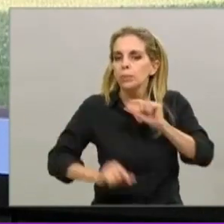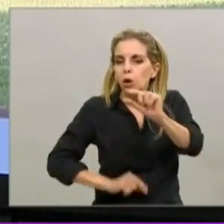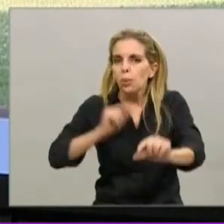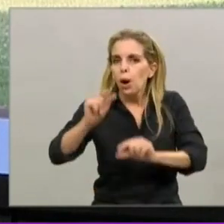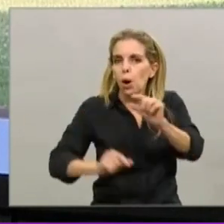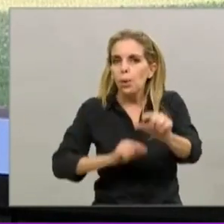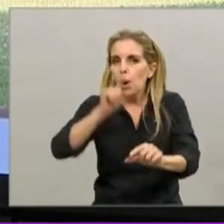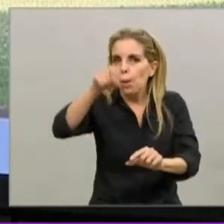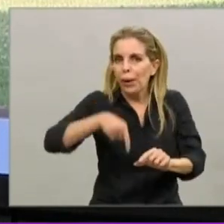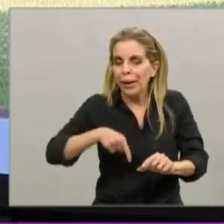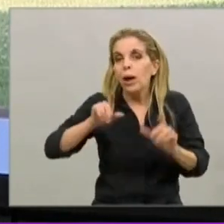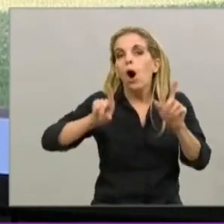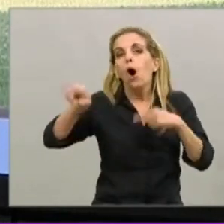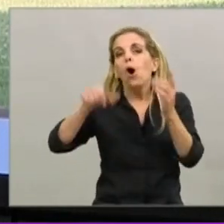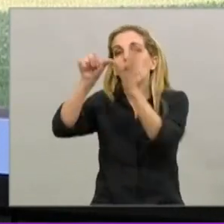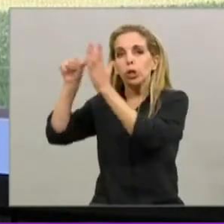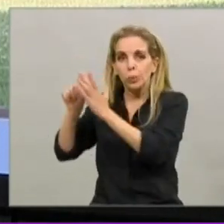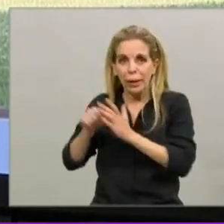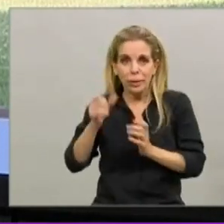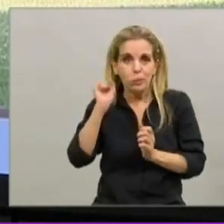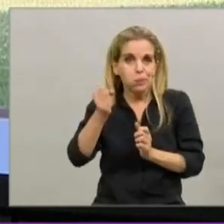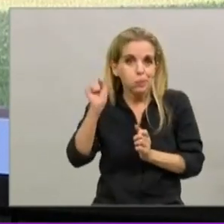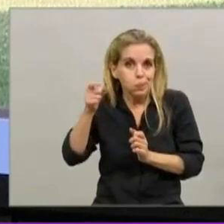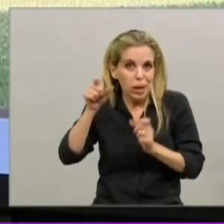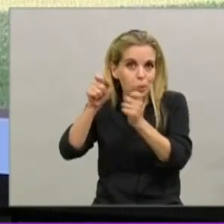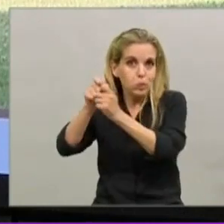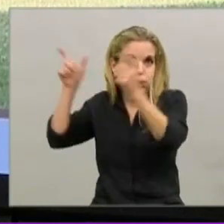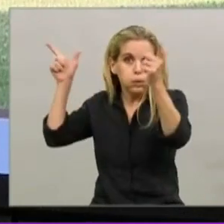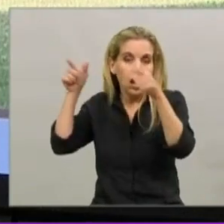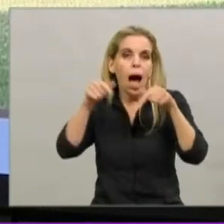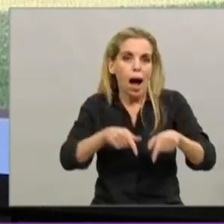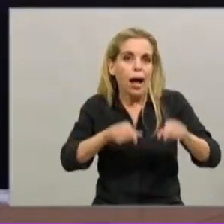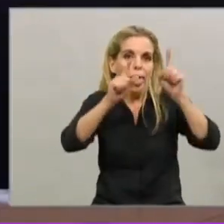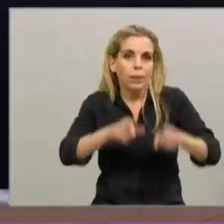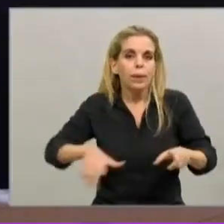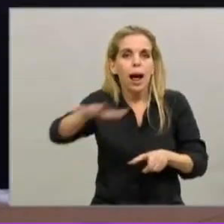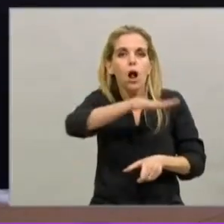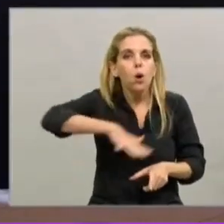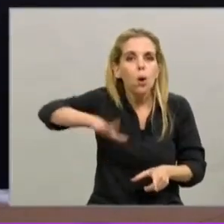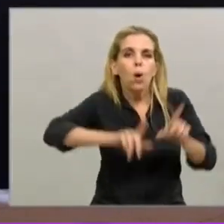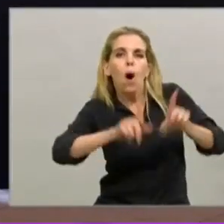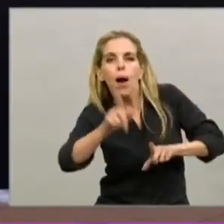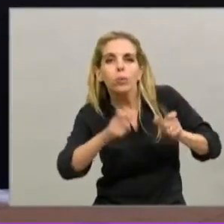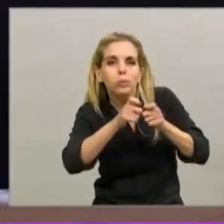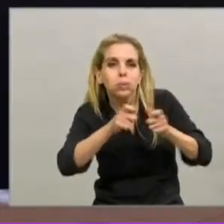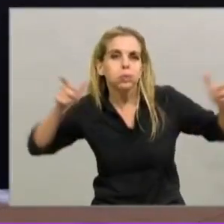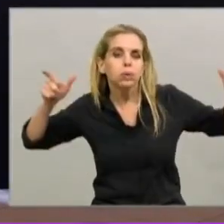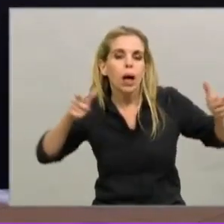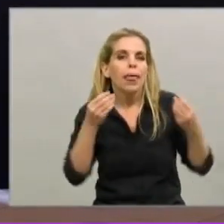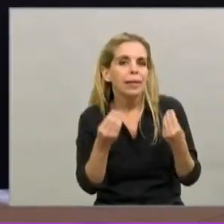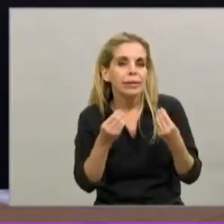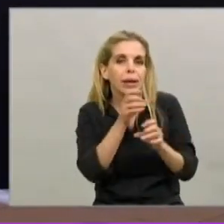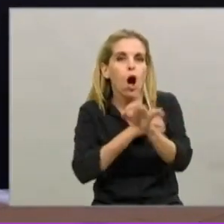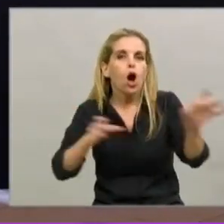en la mayoría de las ciudades del mundo, en algún momento los casos empiezan a crecer en forma exponencial. Algunos lo llaman llegar al pico.